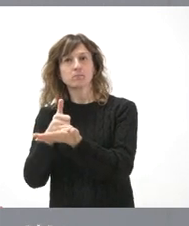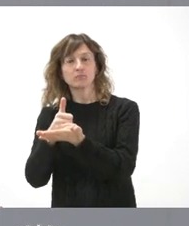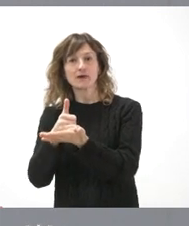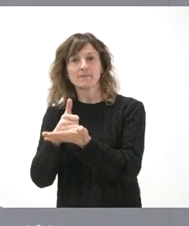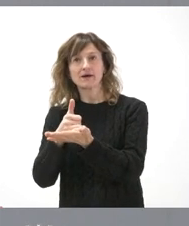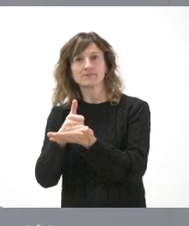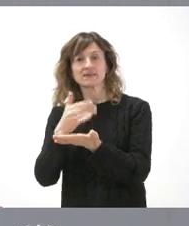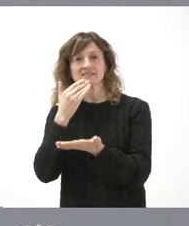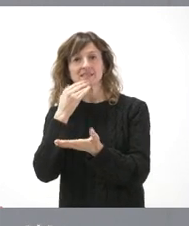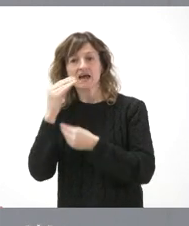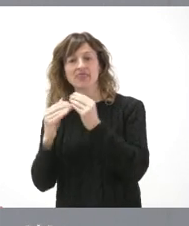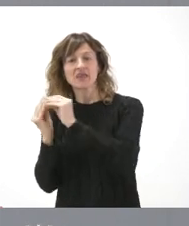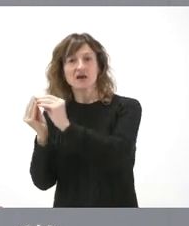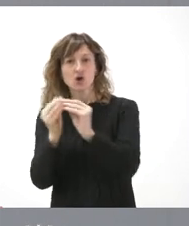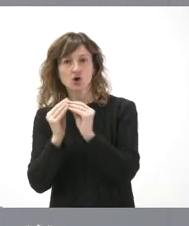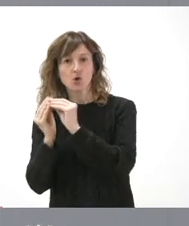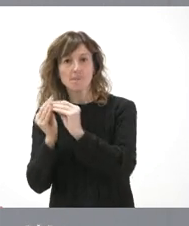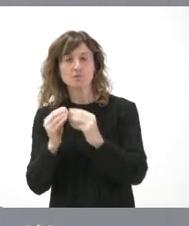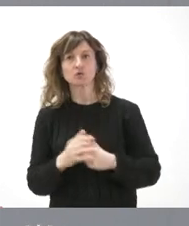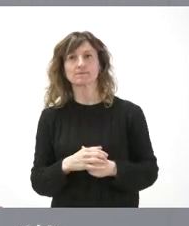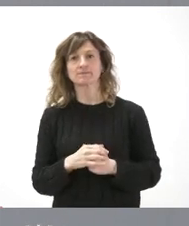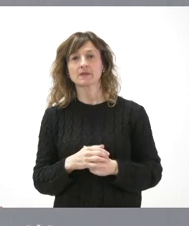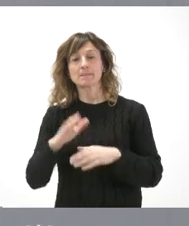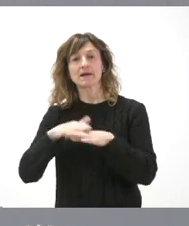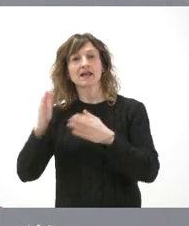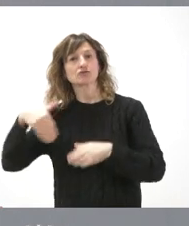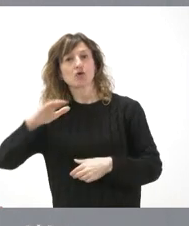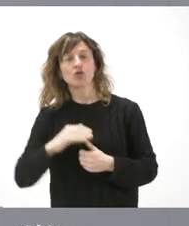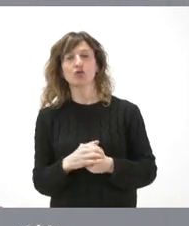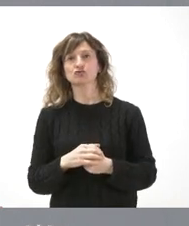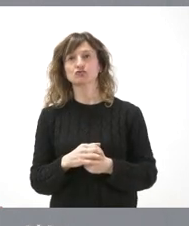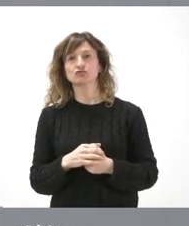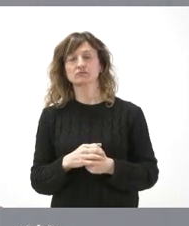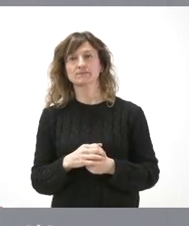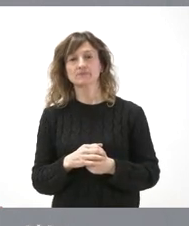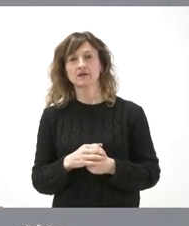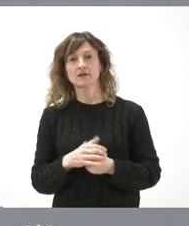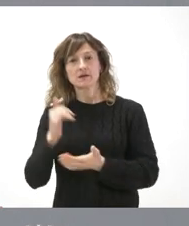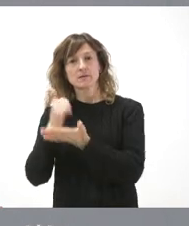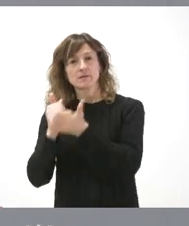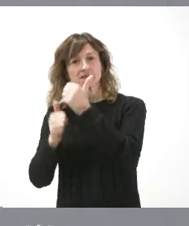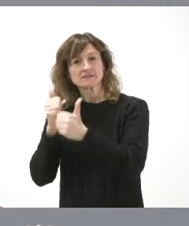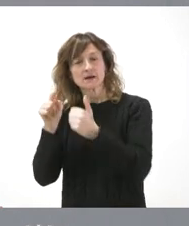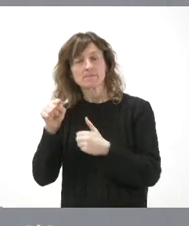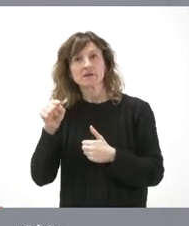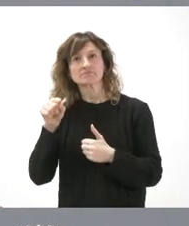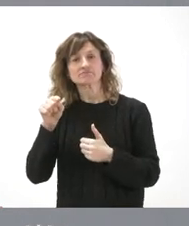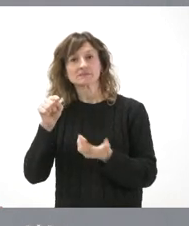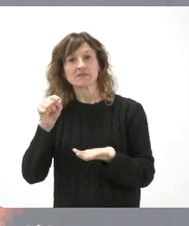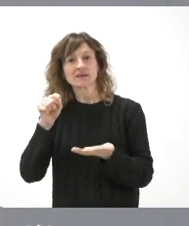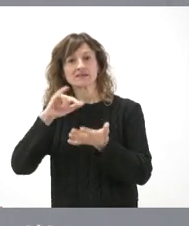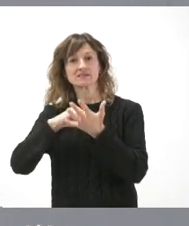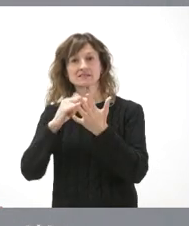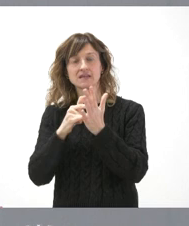una prueba común, conjunta para todos y que permanezca aquí la idea de un sistema de